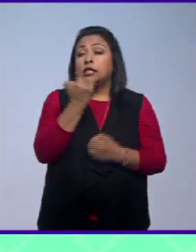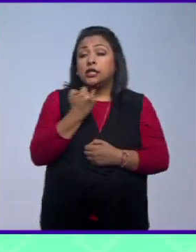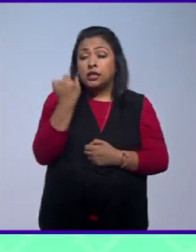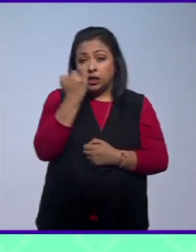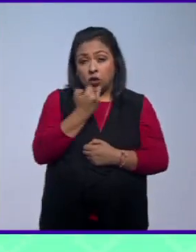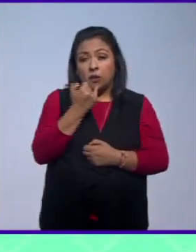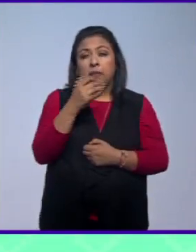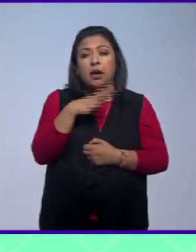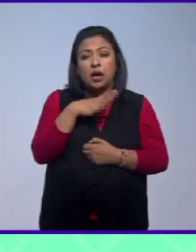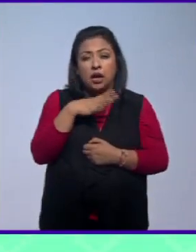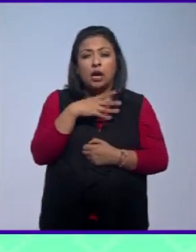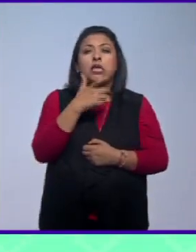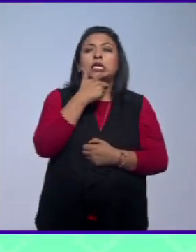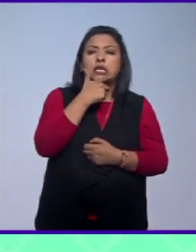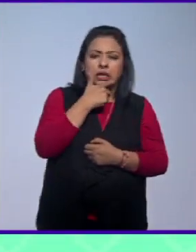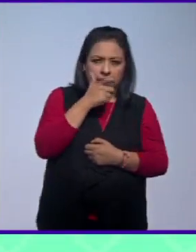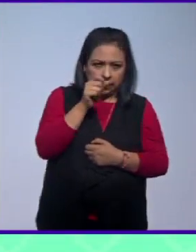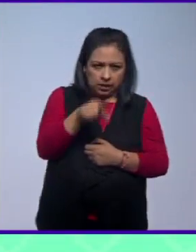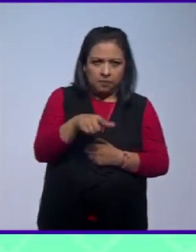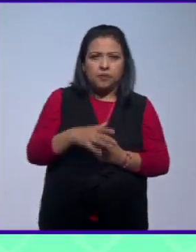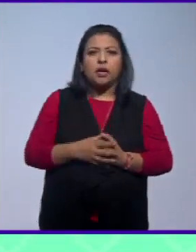hemos estado haciéndolo en inglés.